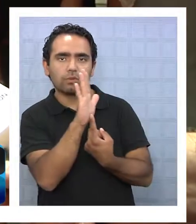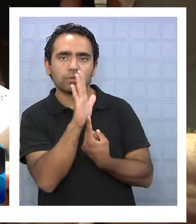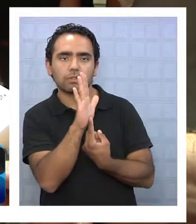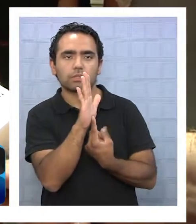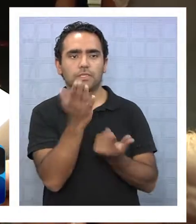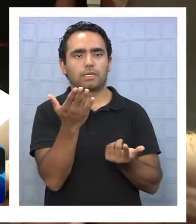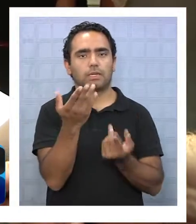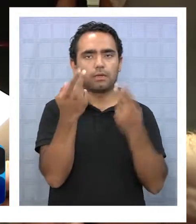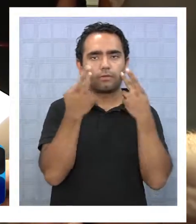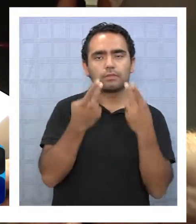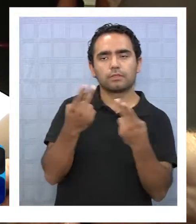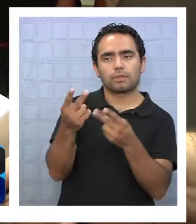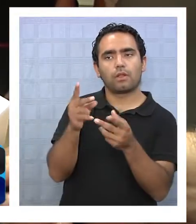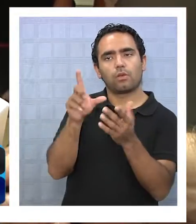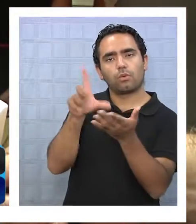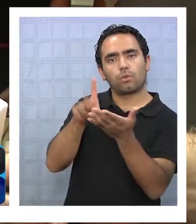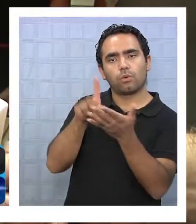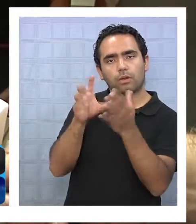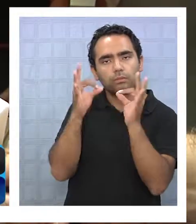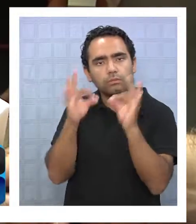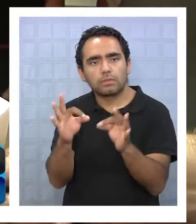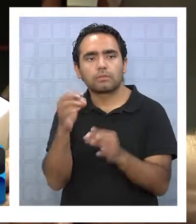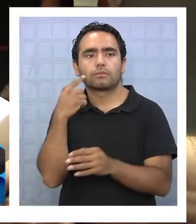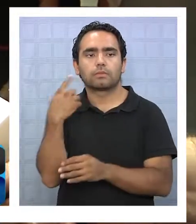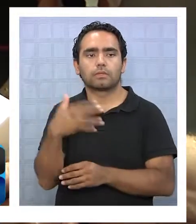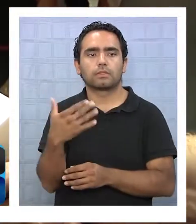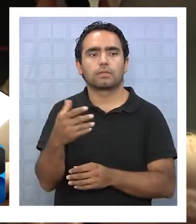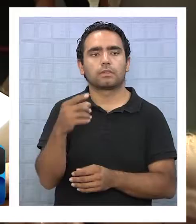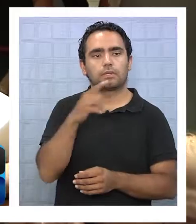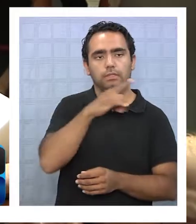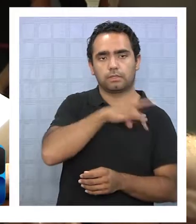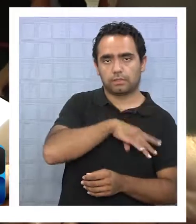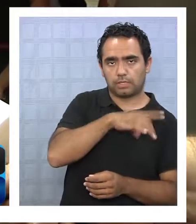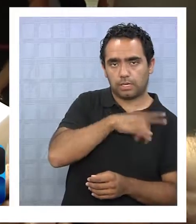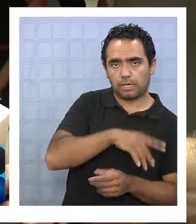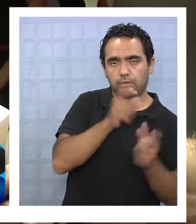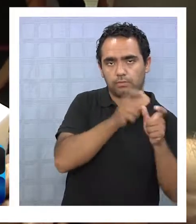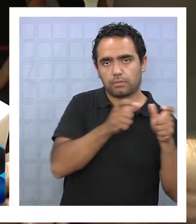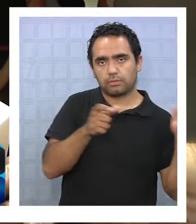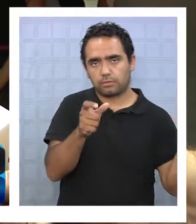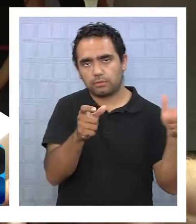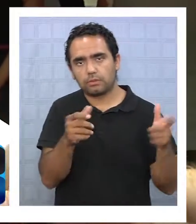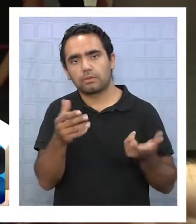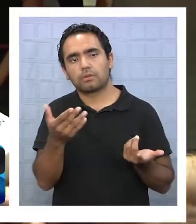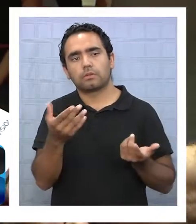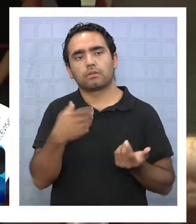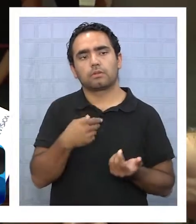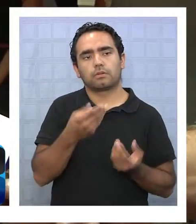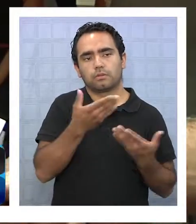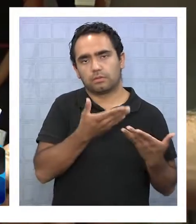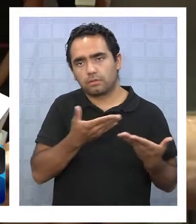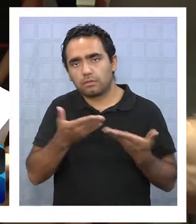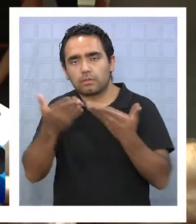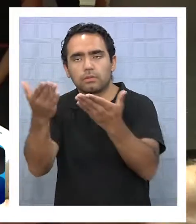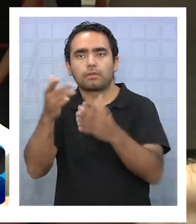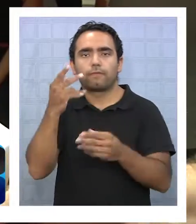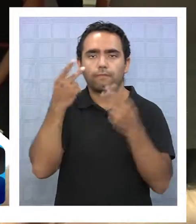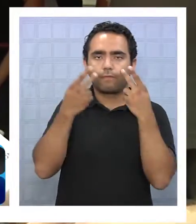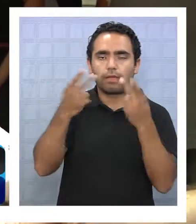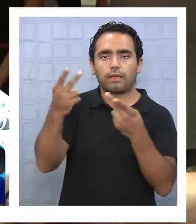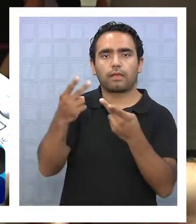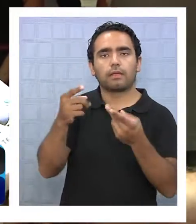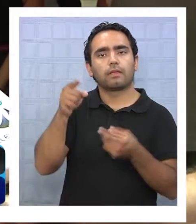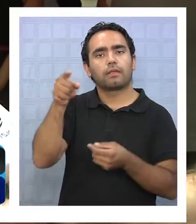visitar los lugares atractivos en Santa Cruz para que el turista chileno y del norte de Chile que recibimos mucho, sobre todo de aquí de Iquique,